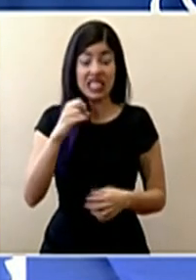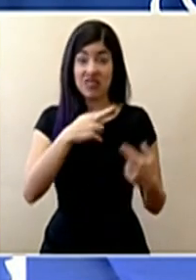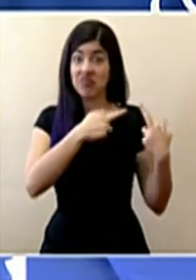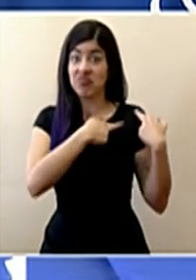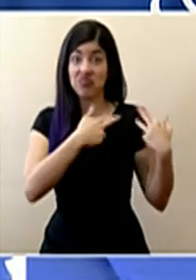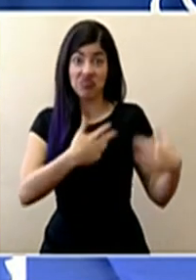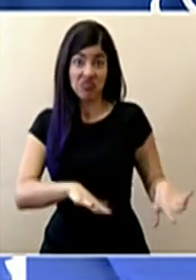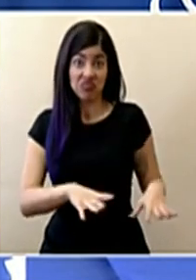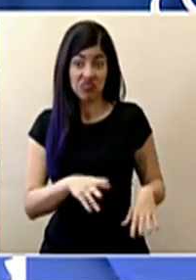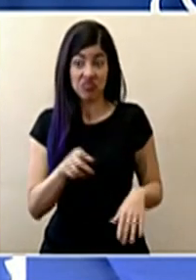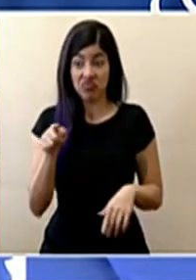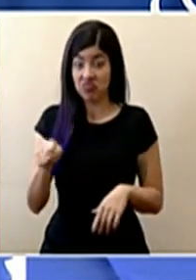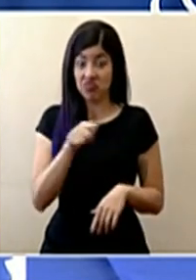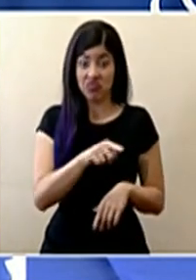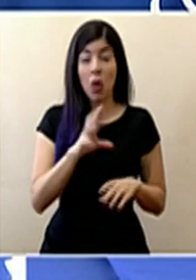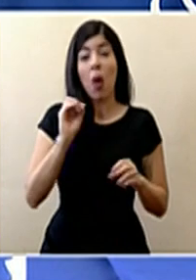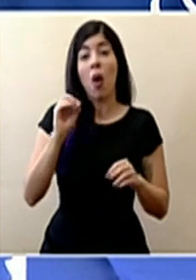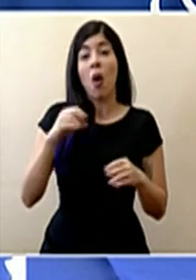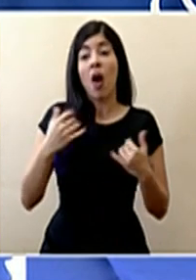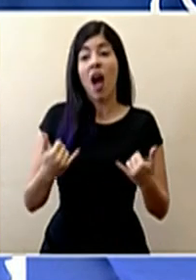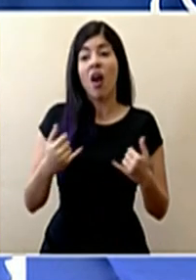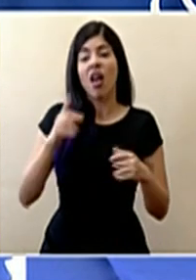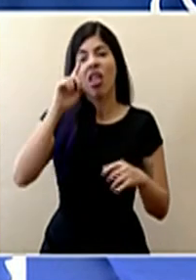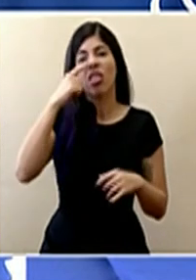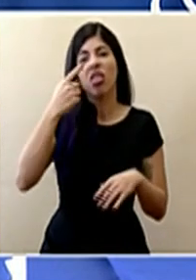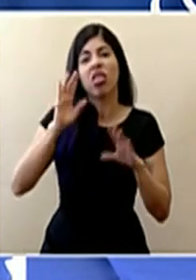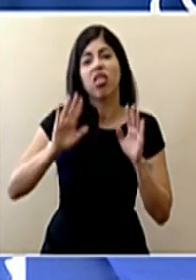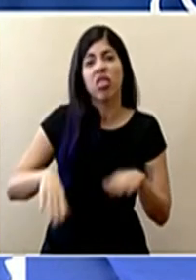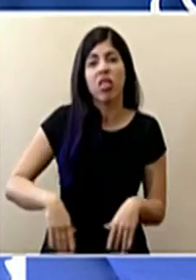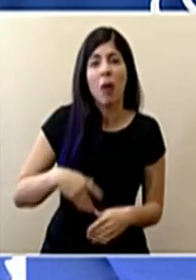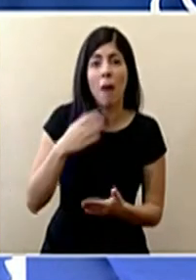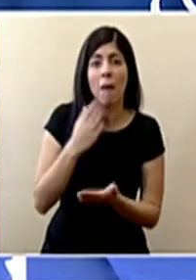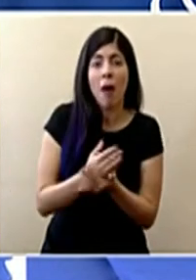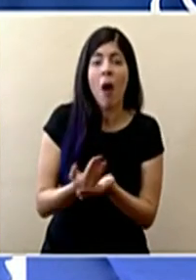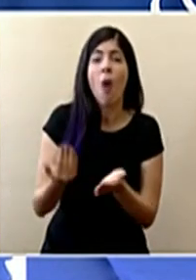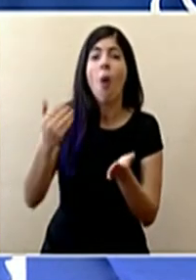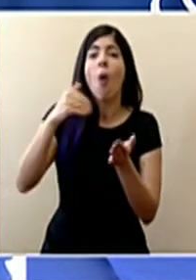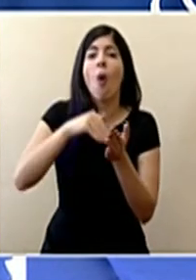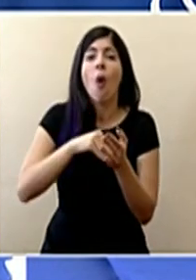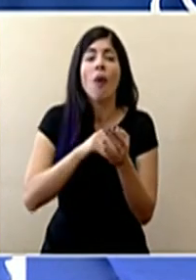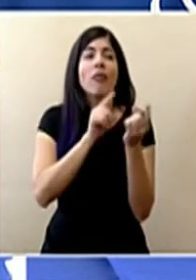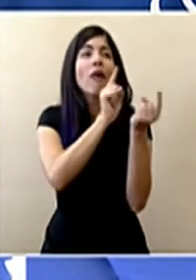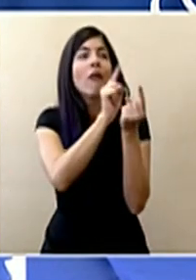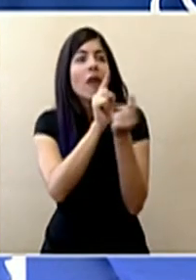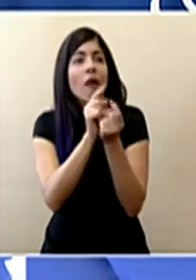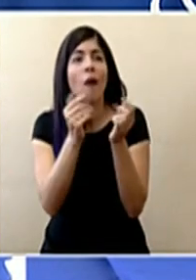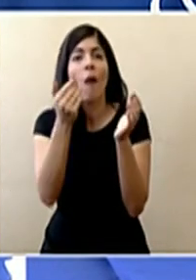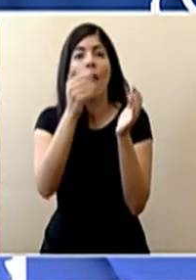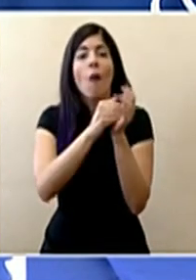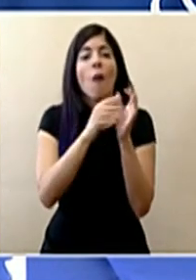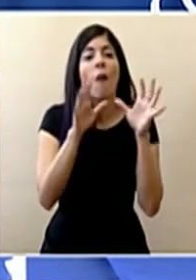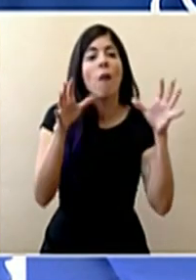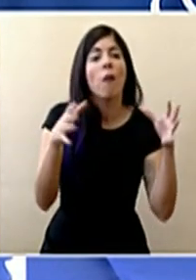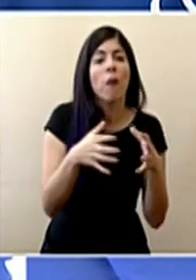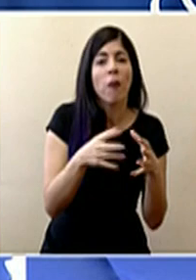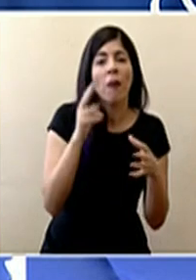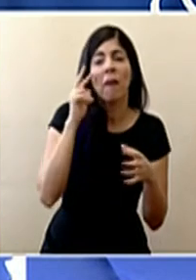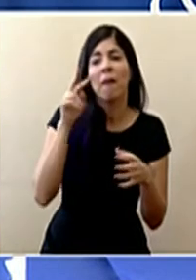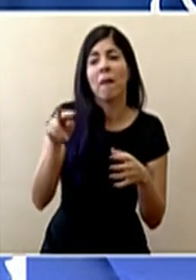responsablemente, si aflojamos en este momento y empezamos otra vez a conglomerarnos, a reunirnos, a tomarnos esto